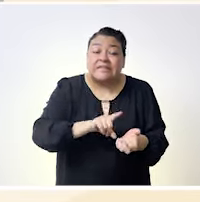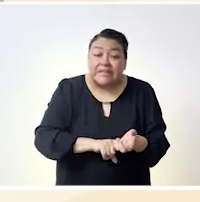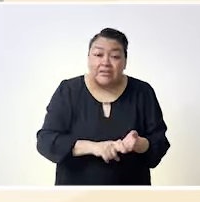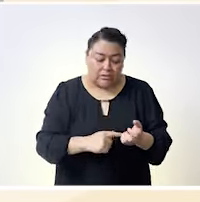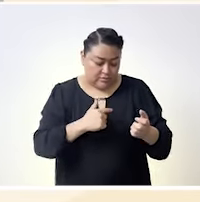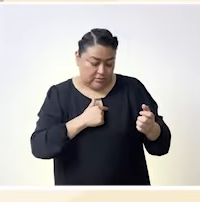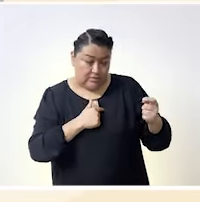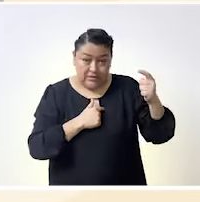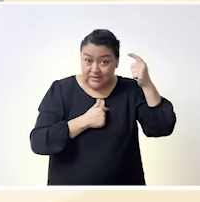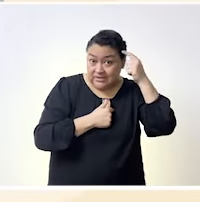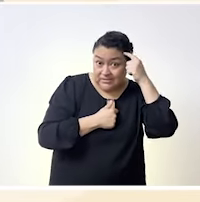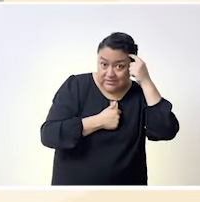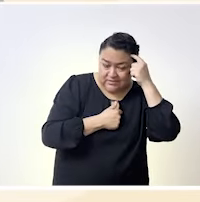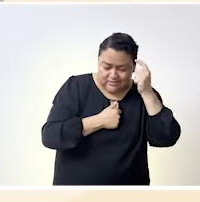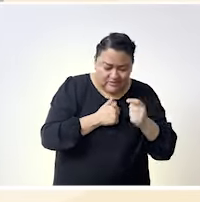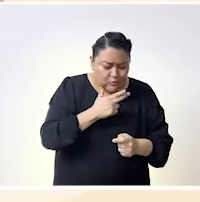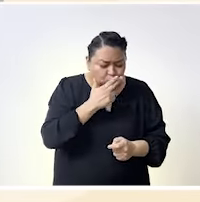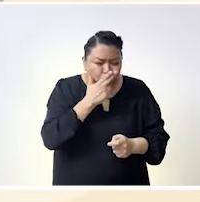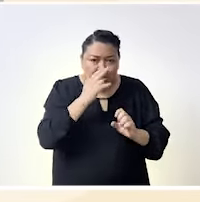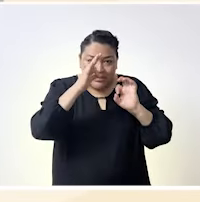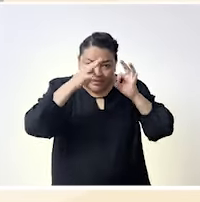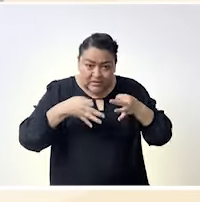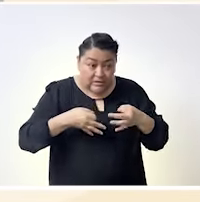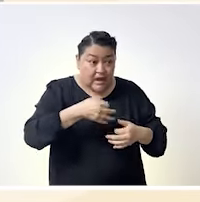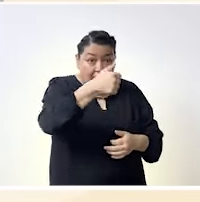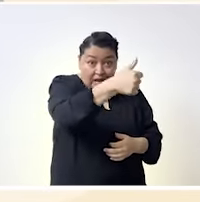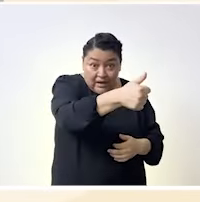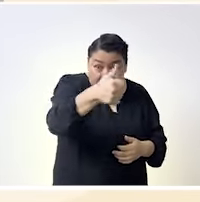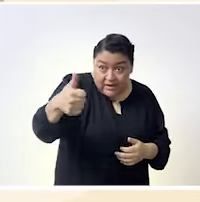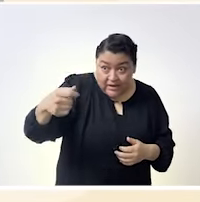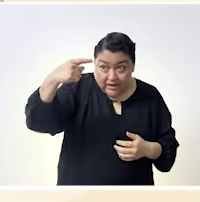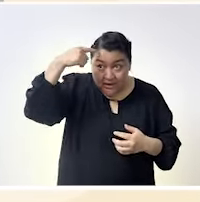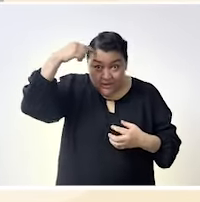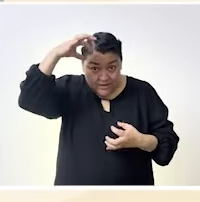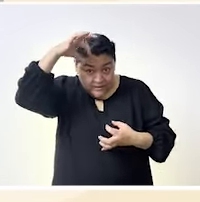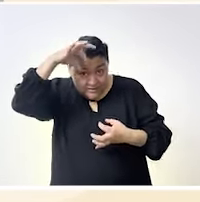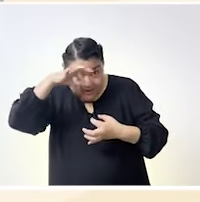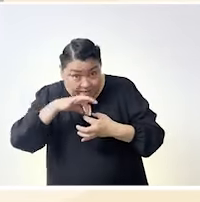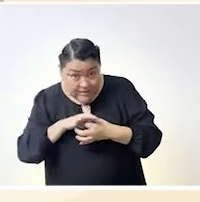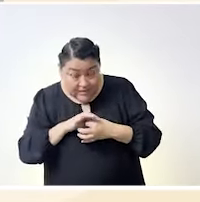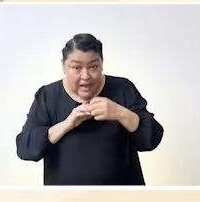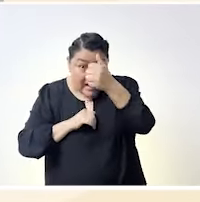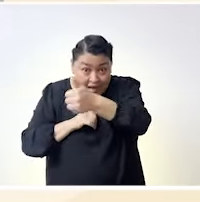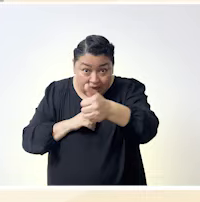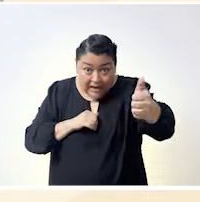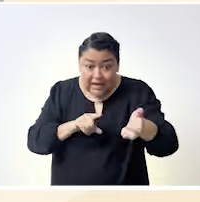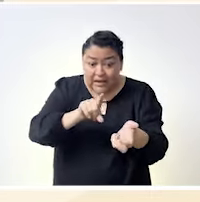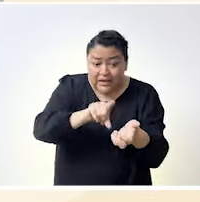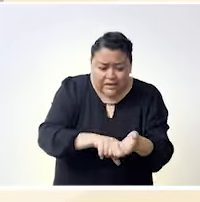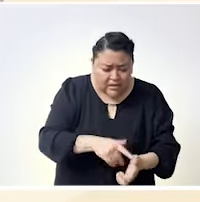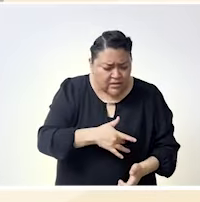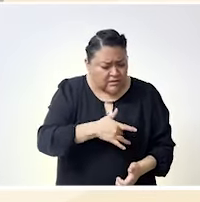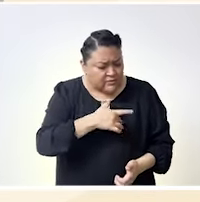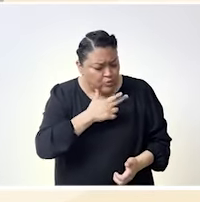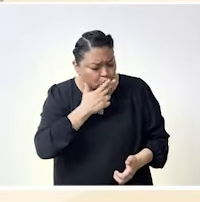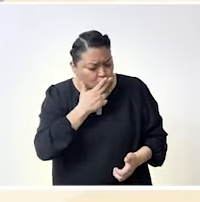viene desde aquí y desde aquí y entonces cuando esto hace fusión cuando esto realmente